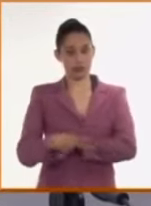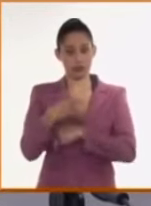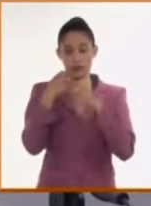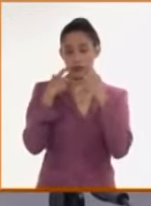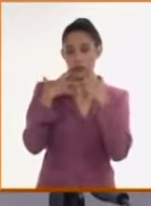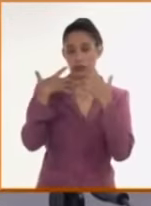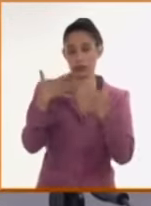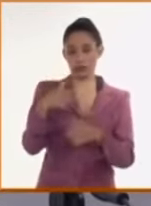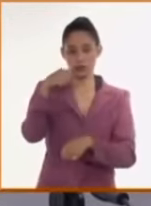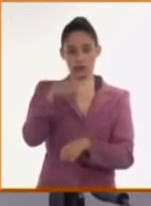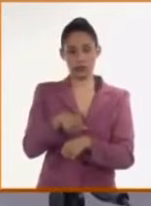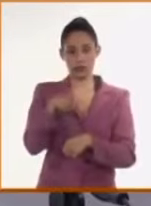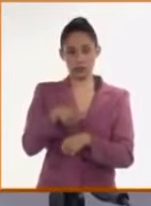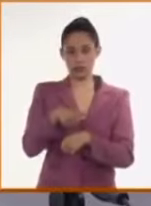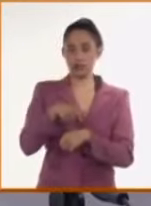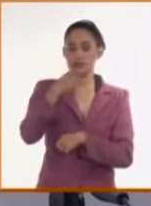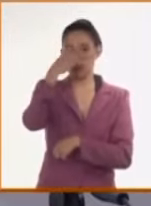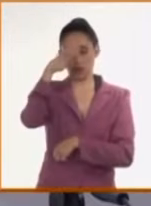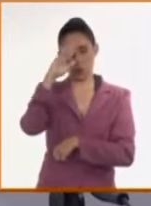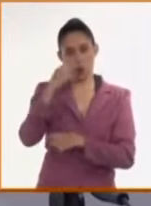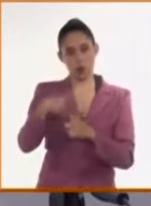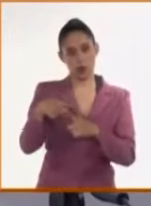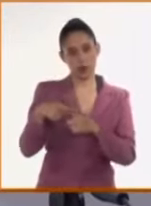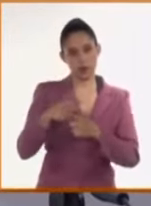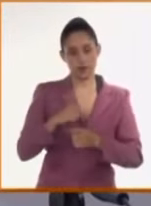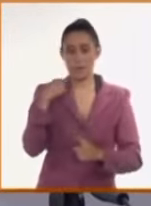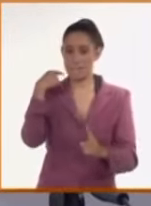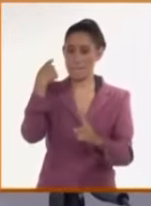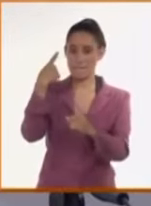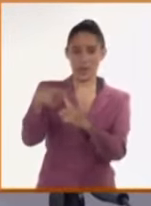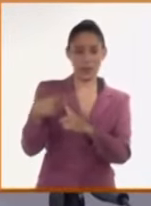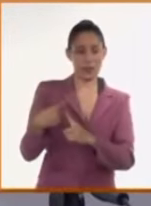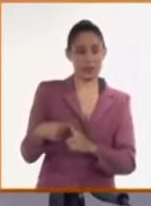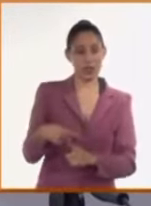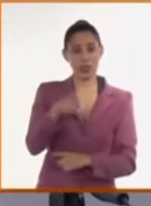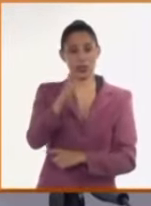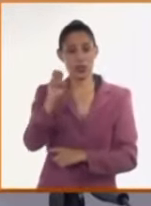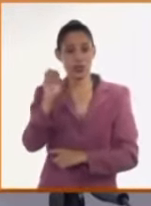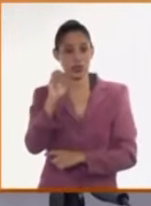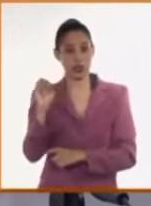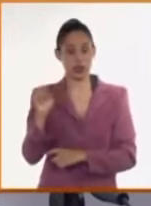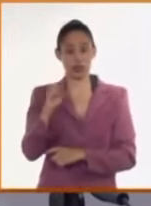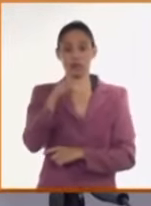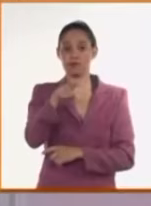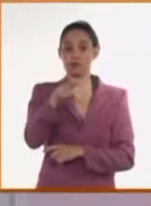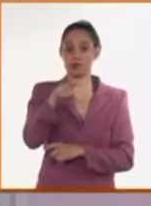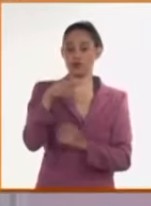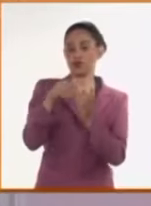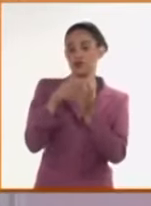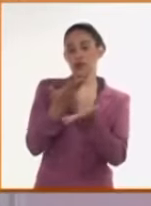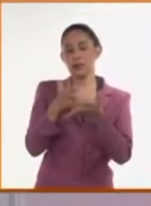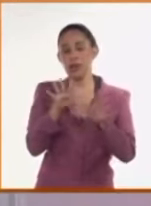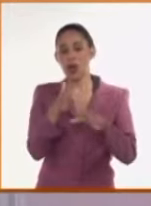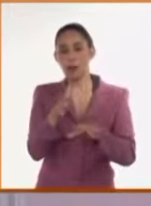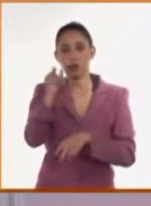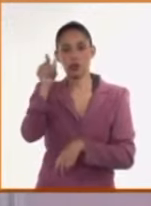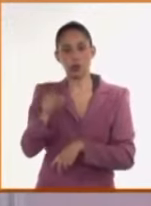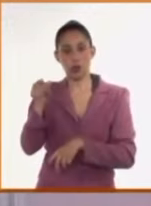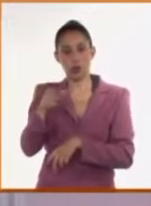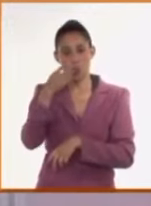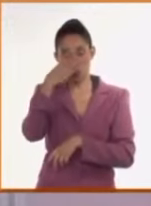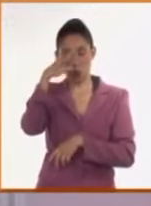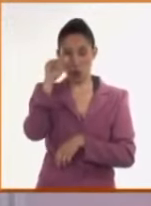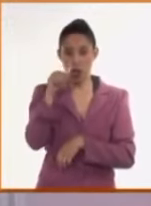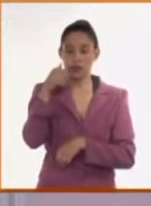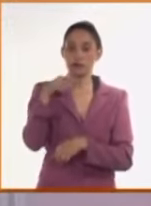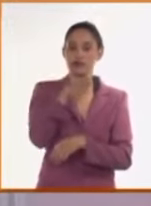en Cuba. Hay más de 200 cubanos, más de 260 cubanos que están varados